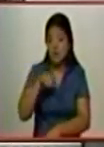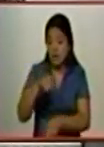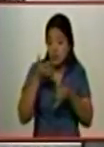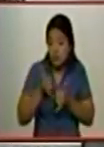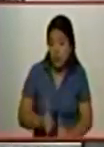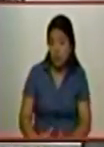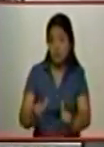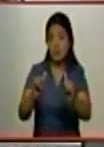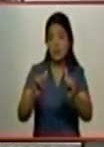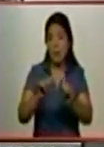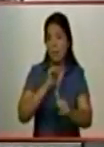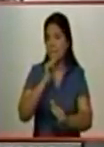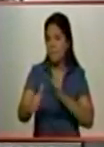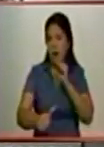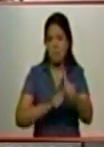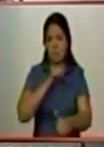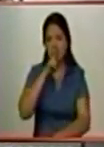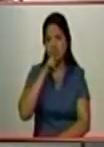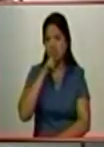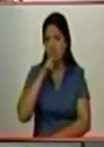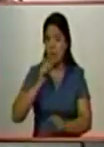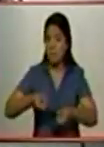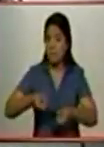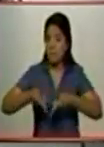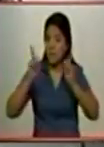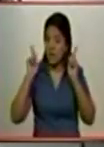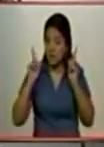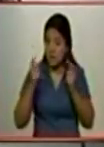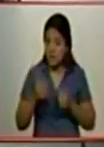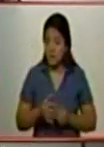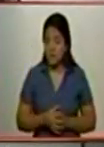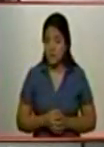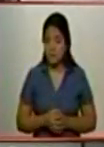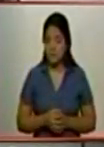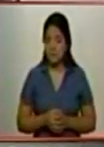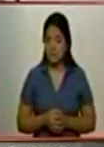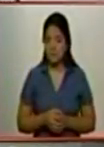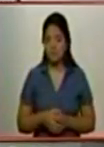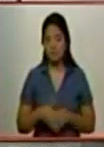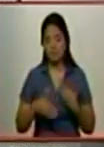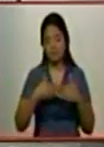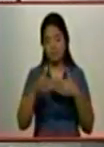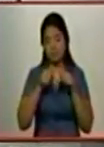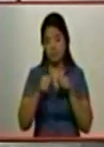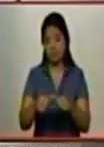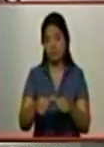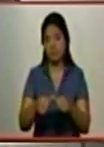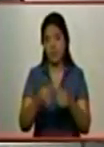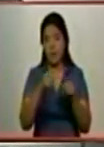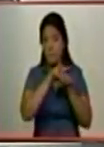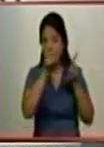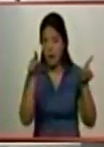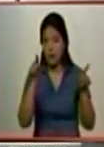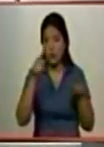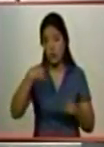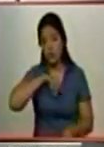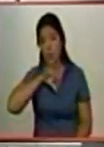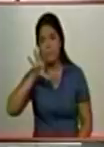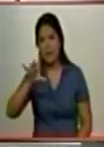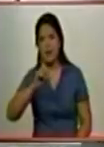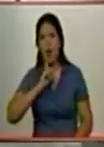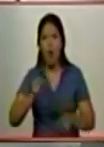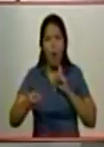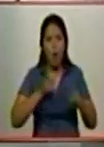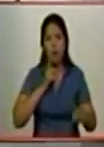el daño perverso que permite que sigamos siendo para ellos un país de odio.